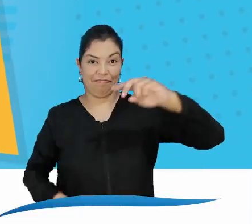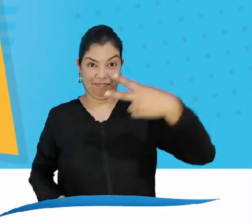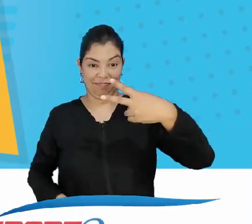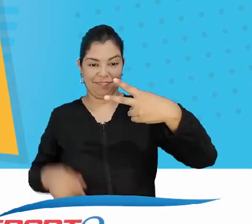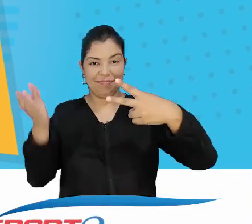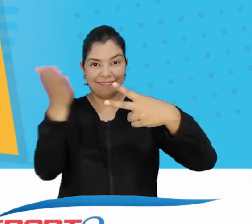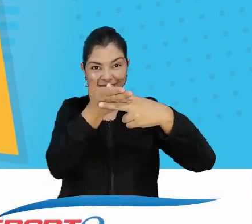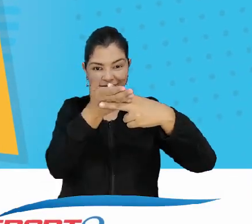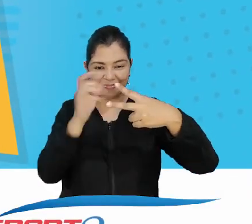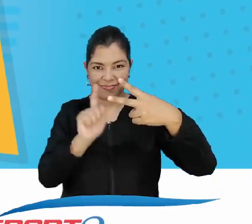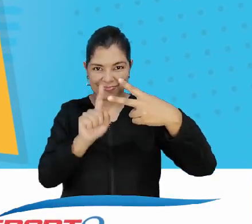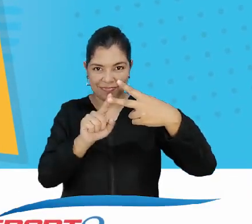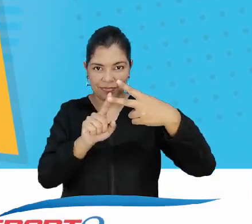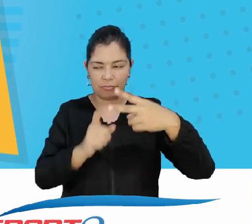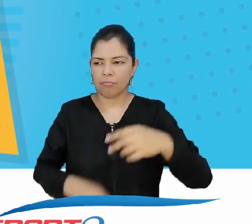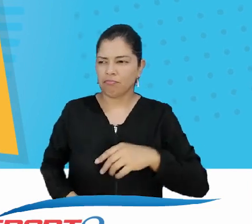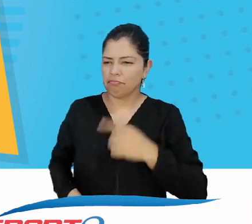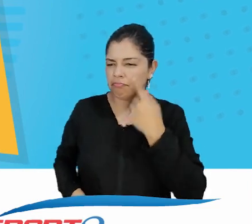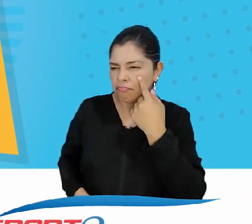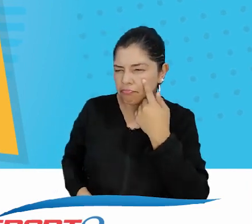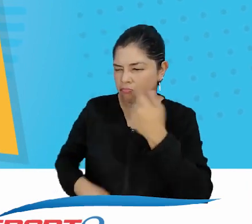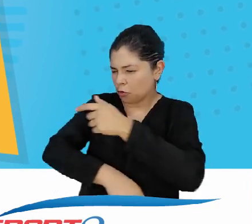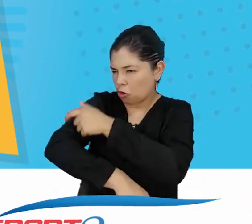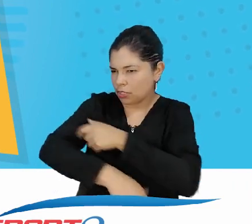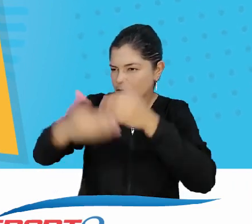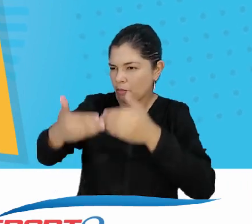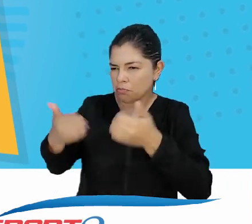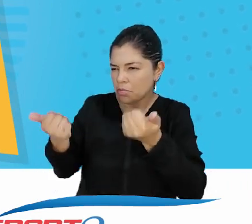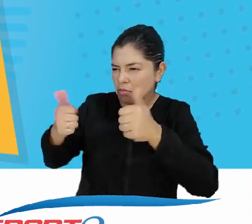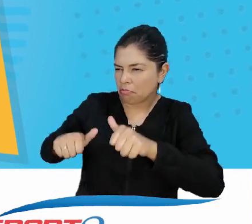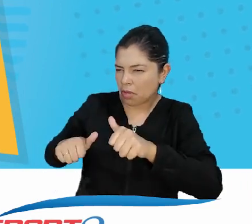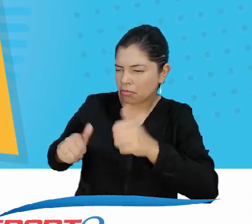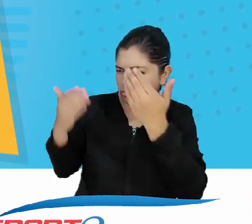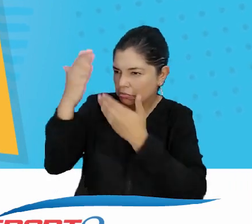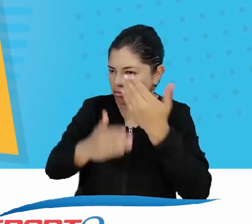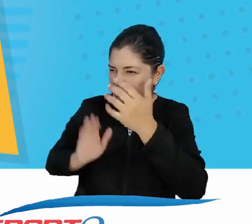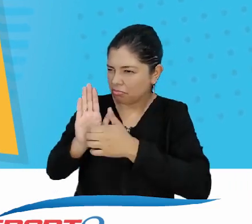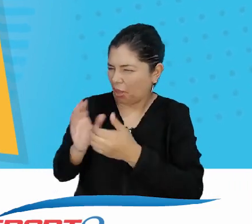Episodio 2. Segunda parte. ¿Y para qué diagnóstico?